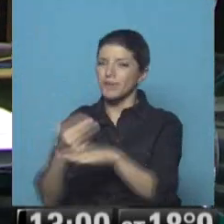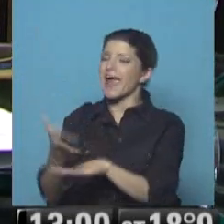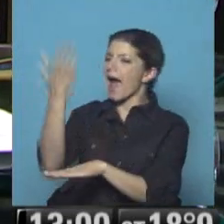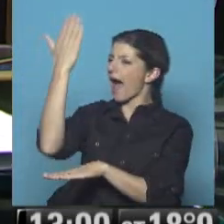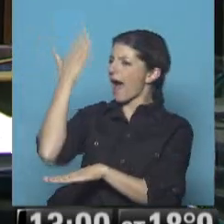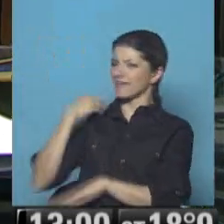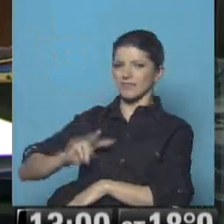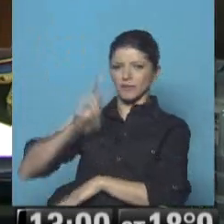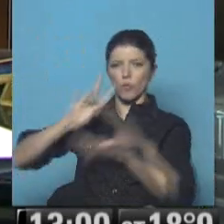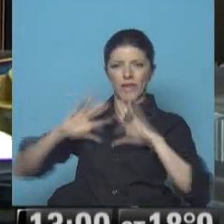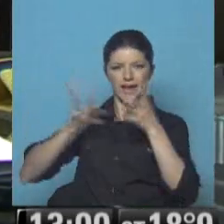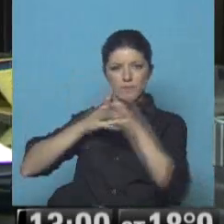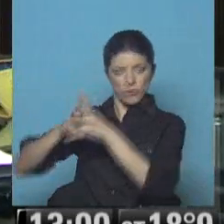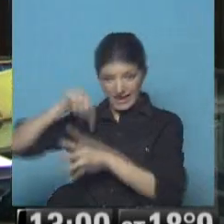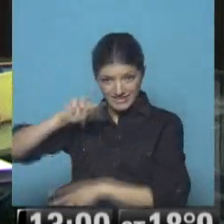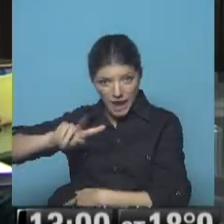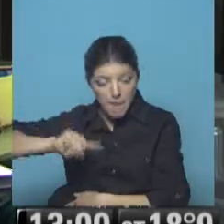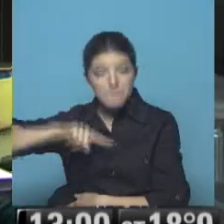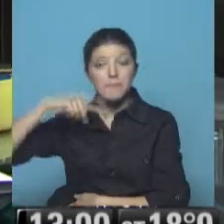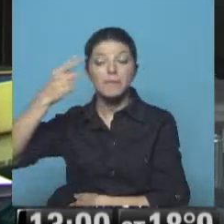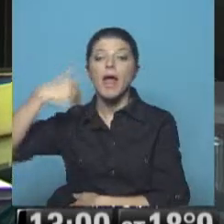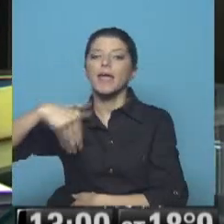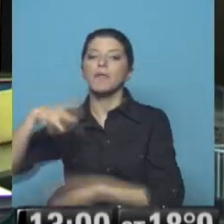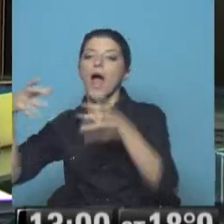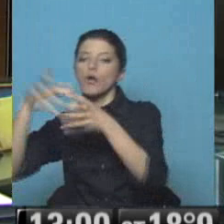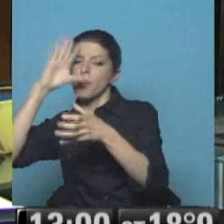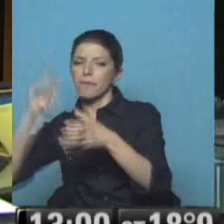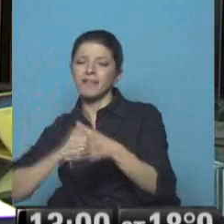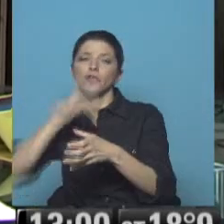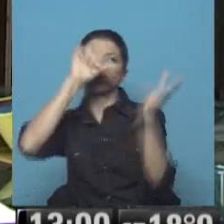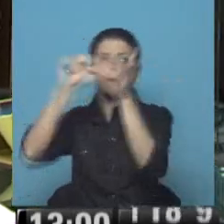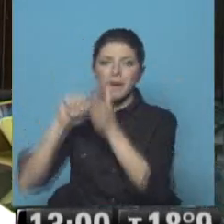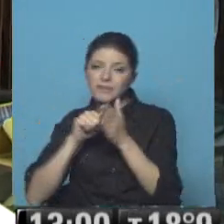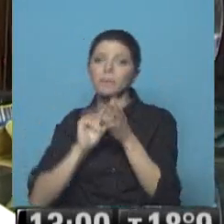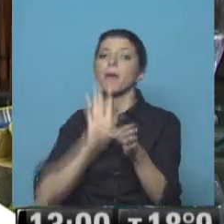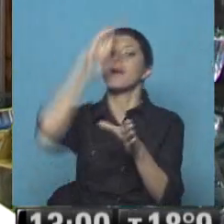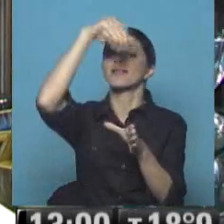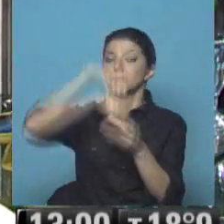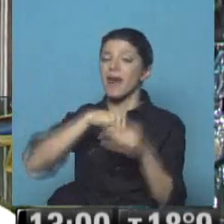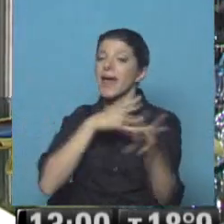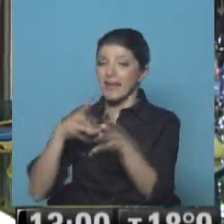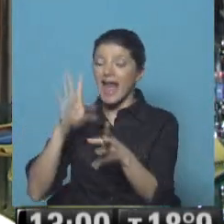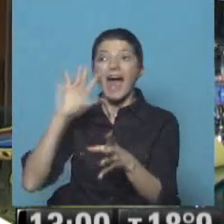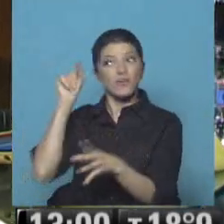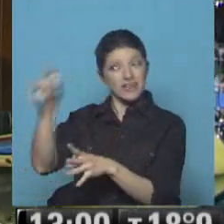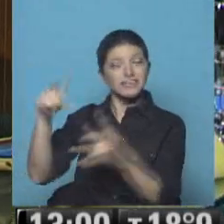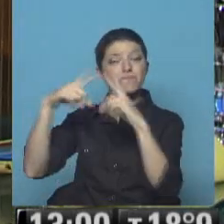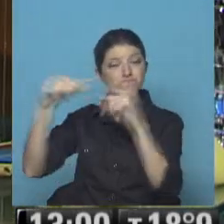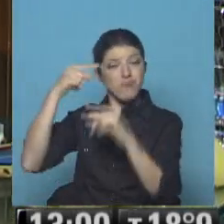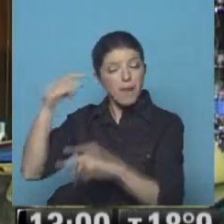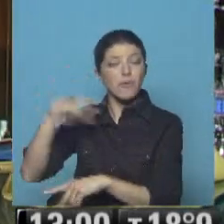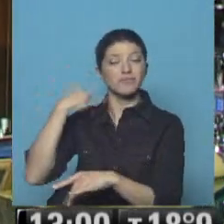Guerra Mundial, de enviar tropas al extranjero y participar de conflictos bélicos, algo muy resistido, hubo protestas